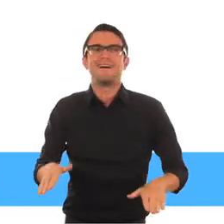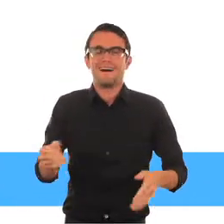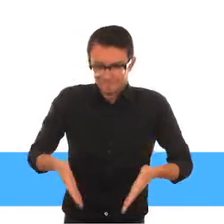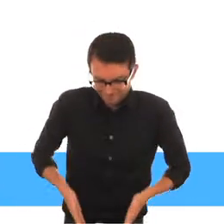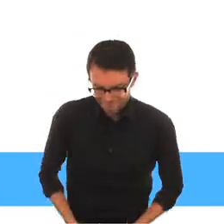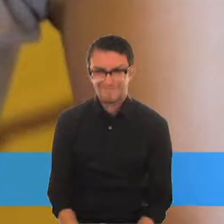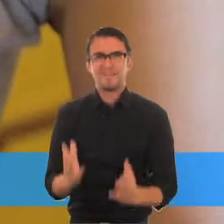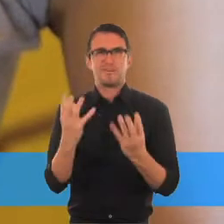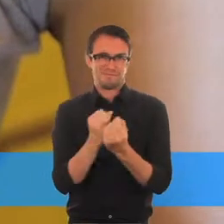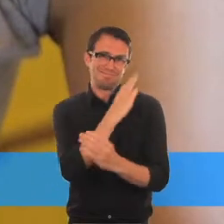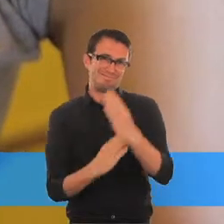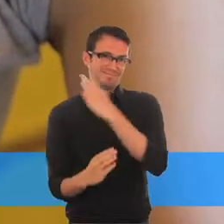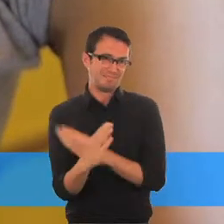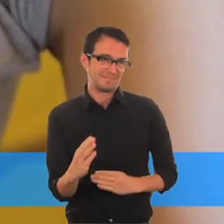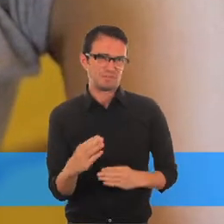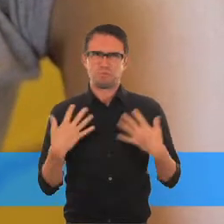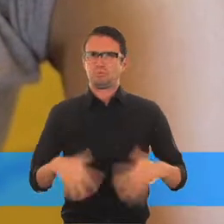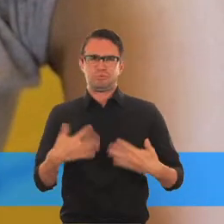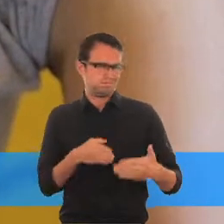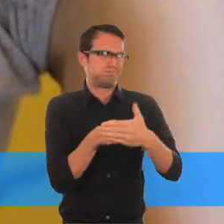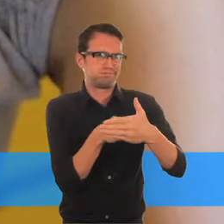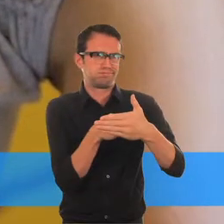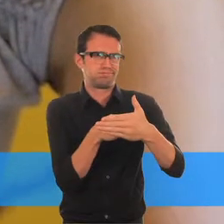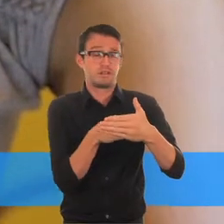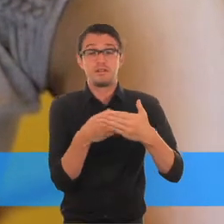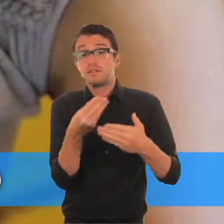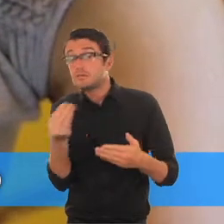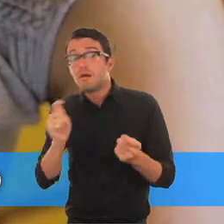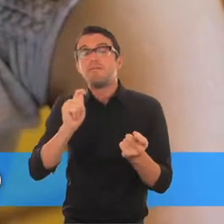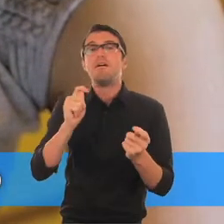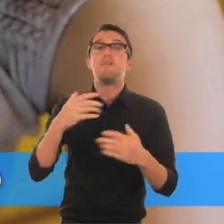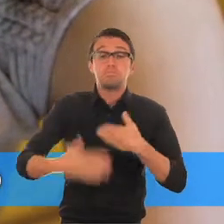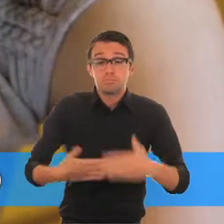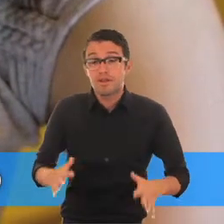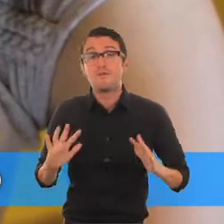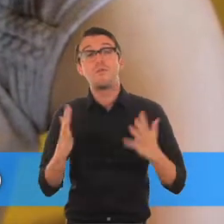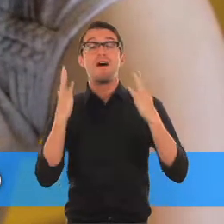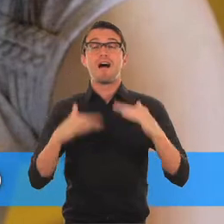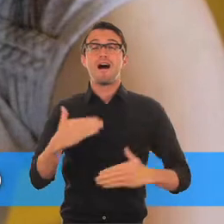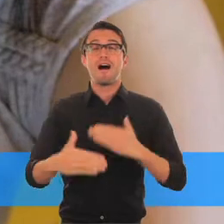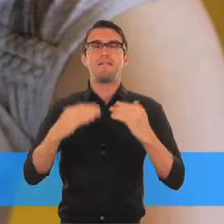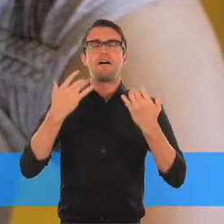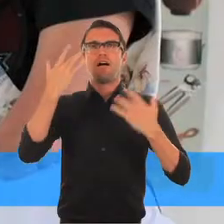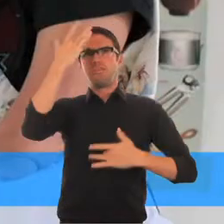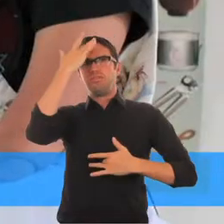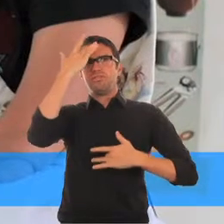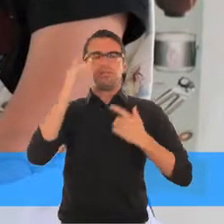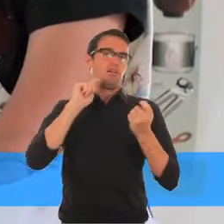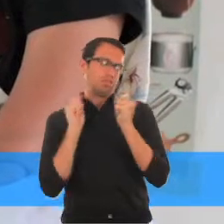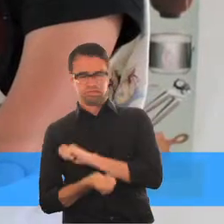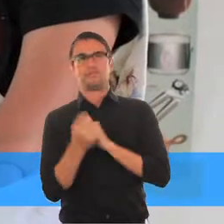discapacitante, mientras que otros pueden tener una discapacidad como resultado de enfermedades, lesiones o mala nutrición.